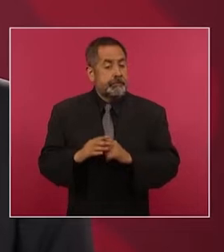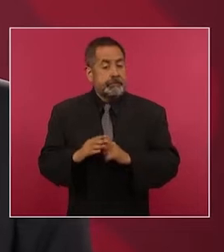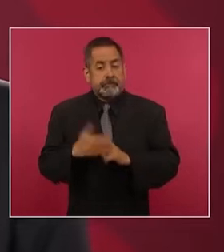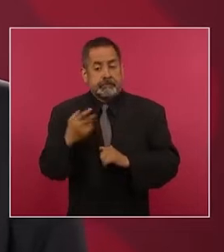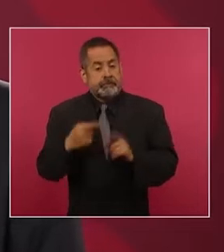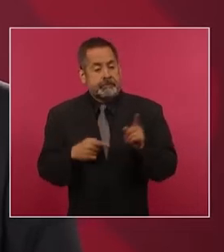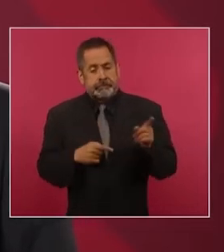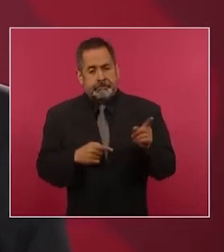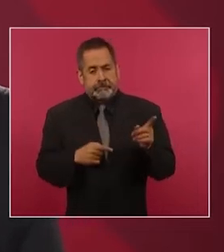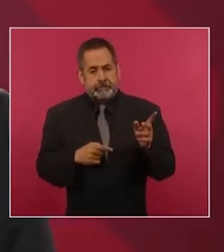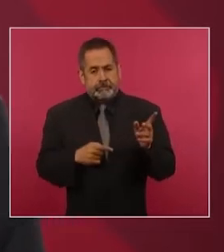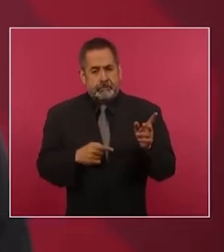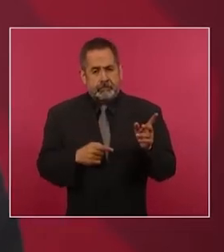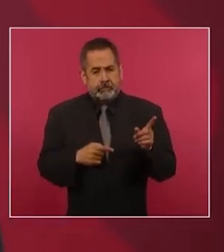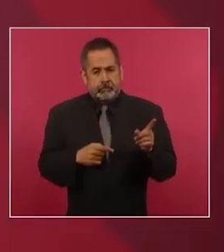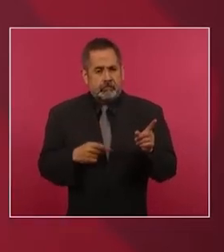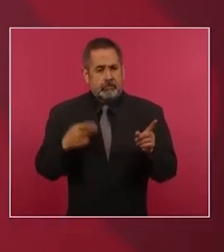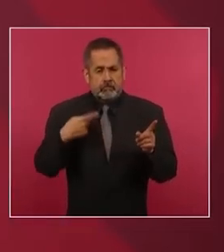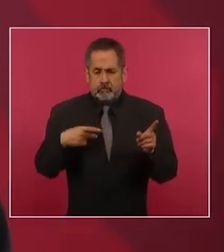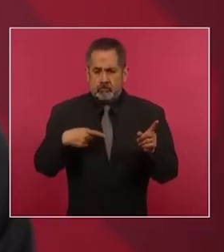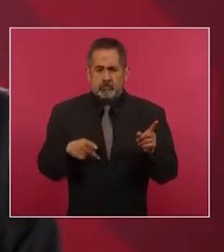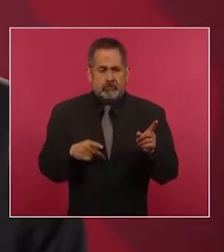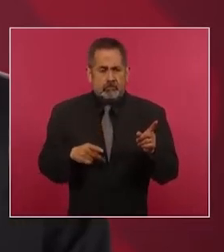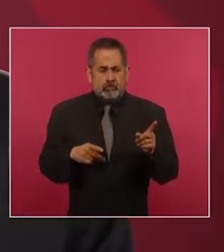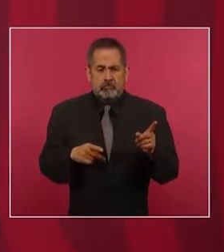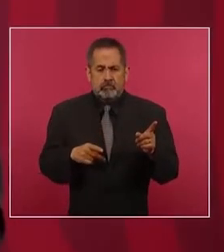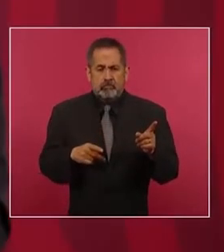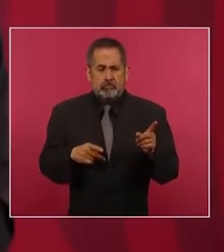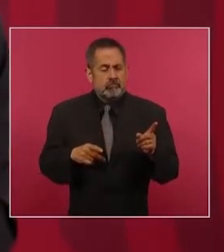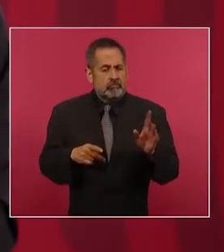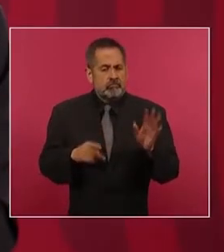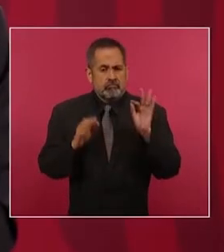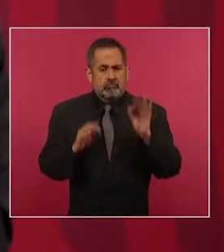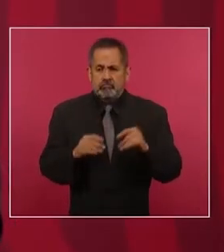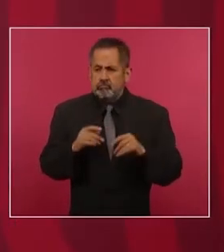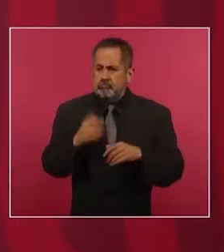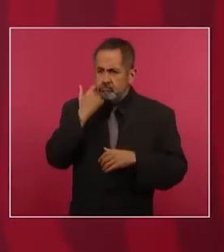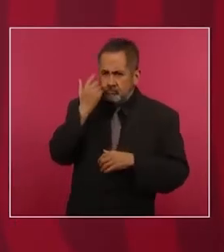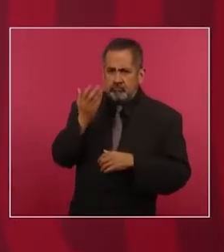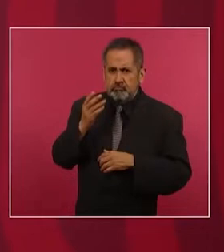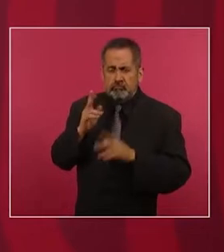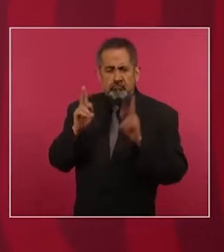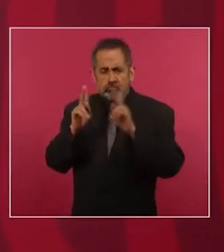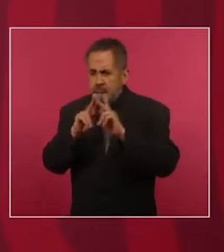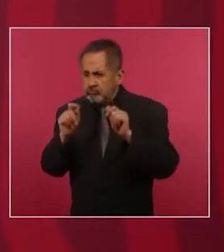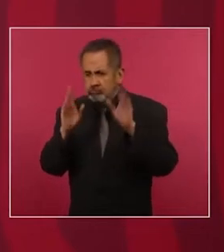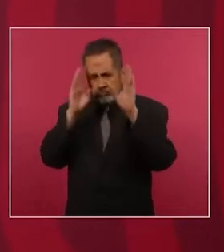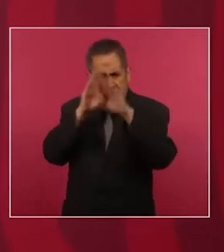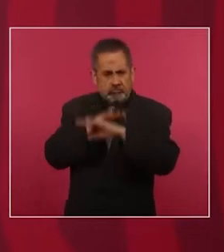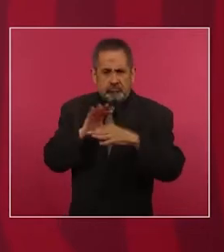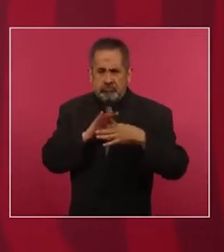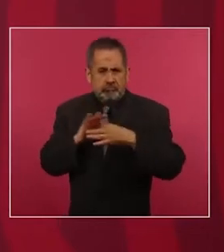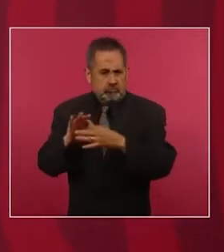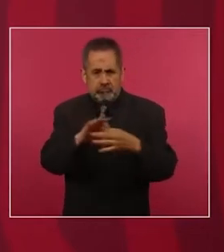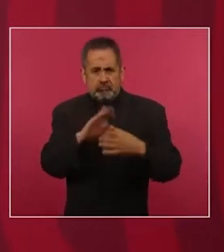Porque es un hombre que busca la conciliación, que busca el diálogo.